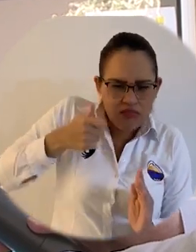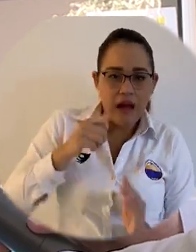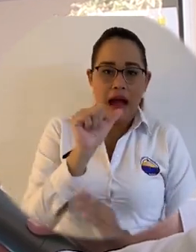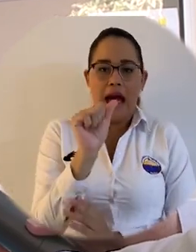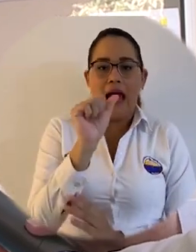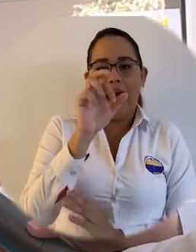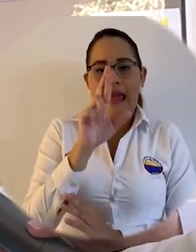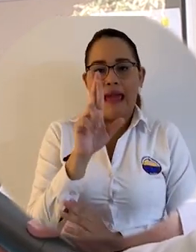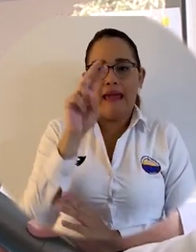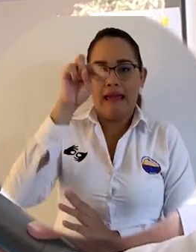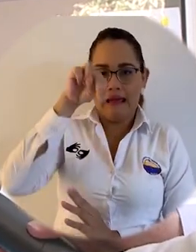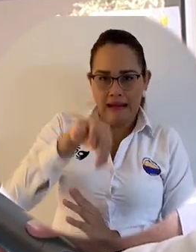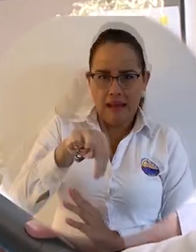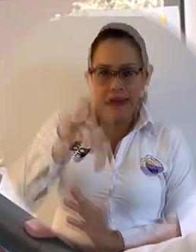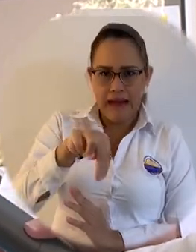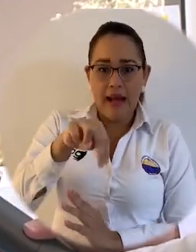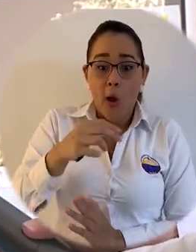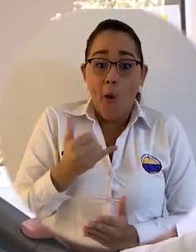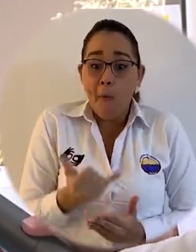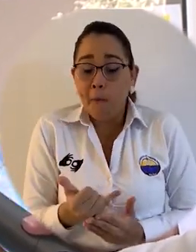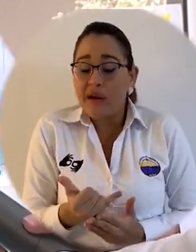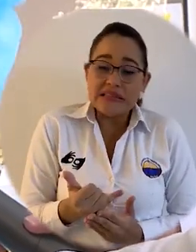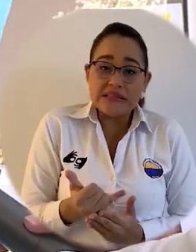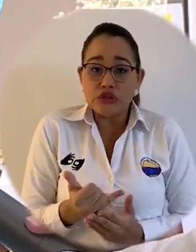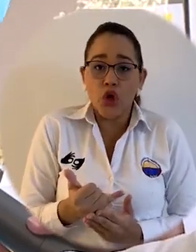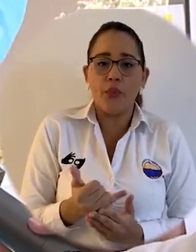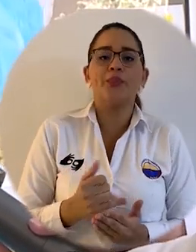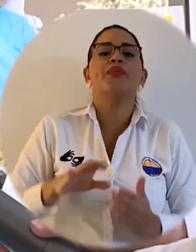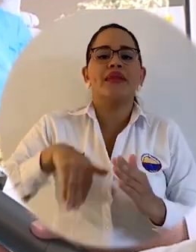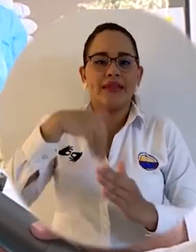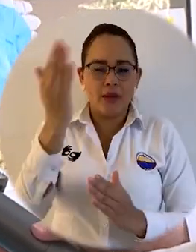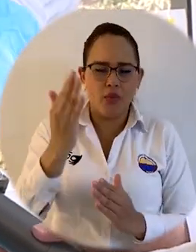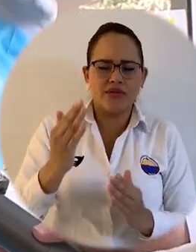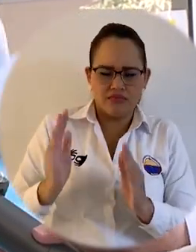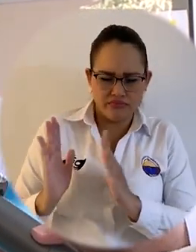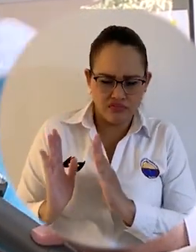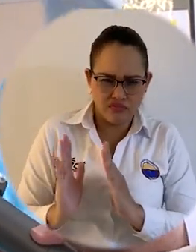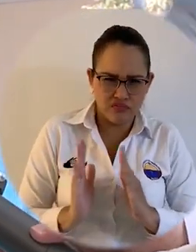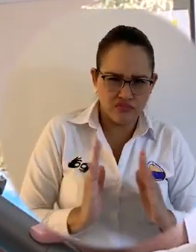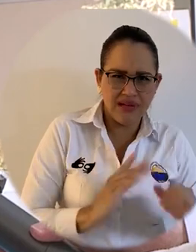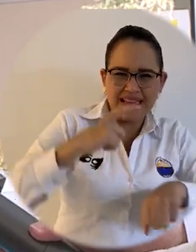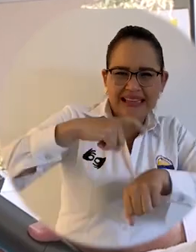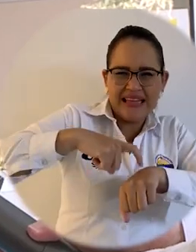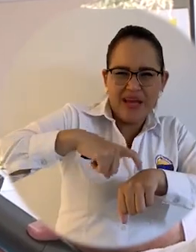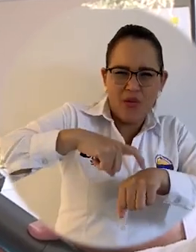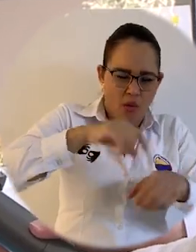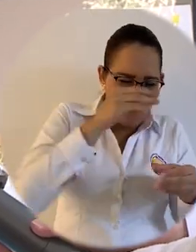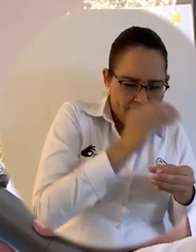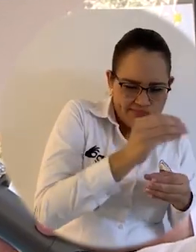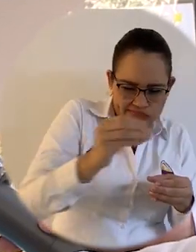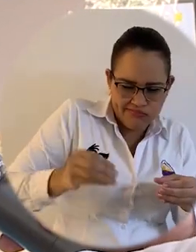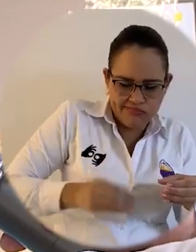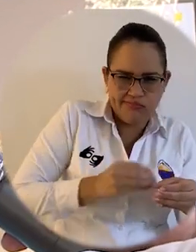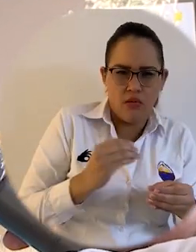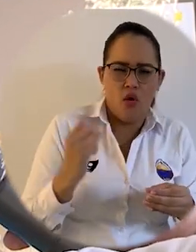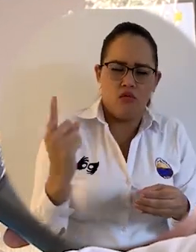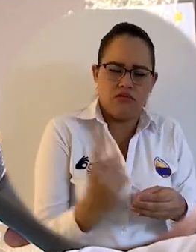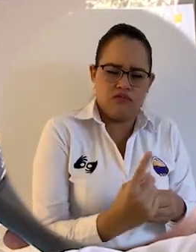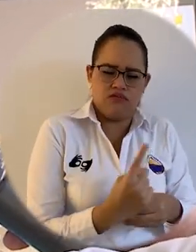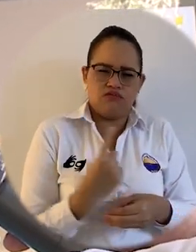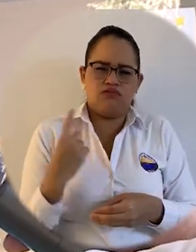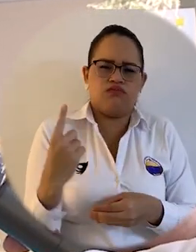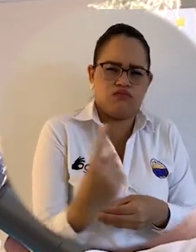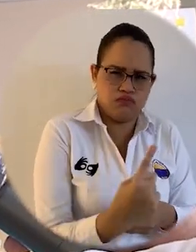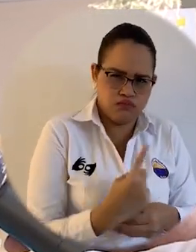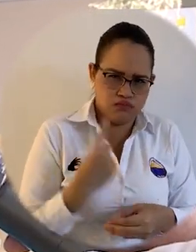ARN extraído o el ácido nucleico extraído de las muestras, y se hace el corrido en el termociclador de PCR en tiempo real